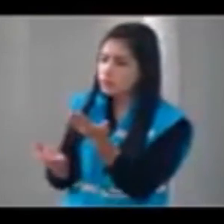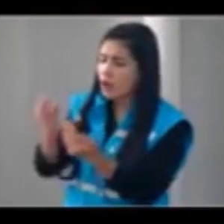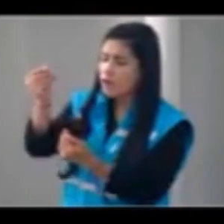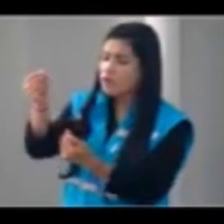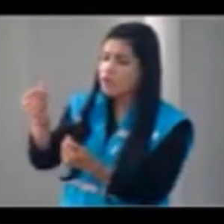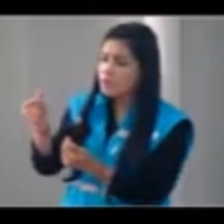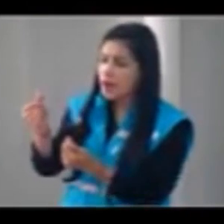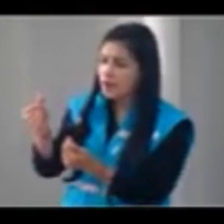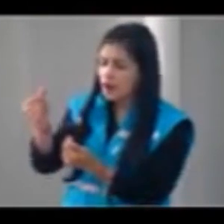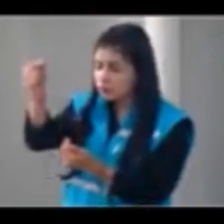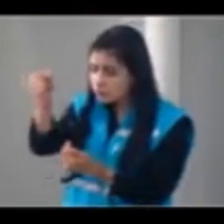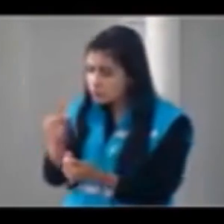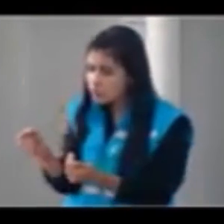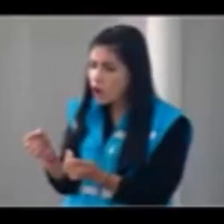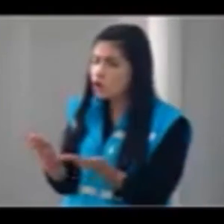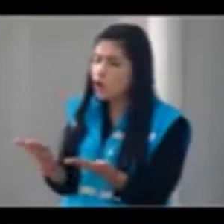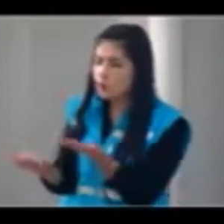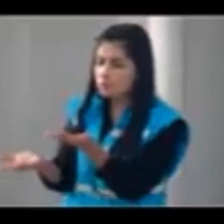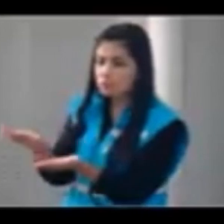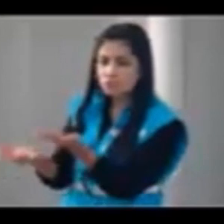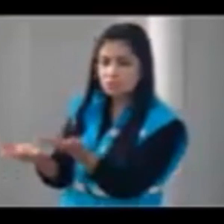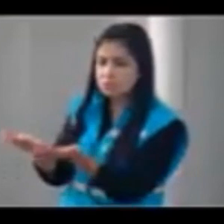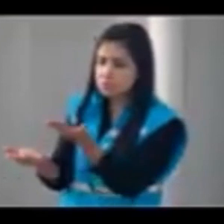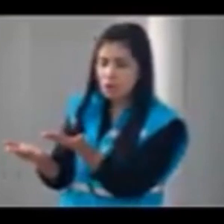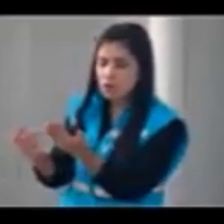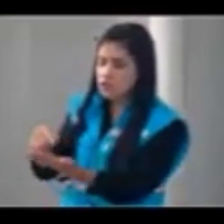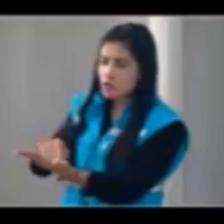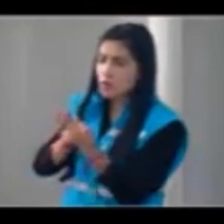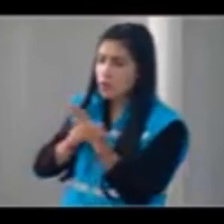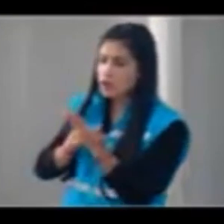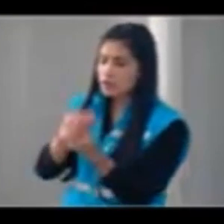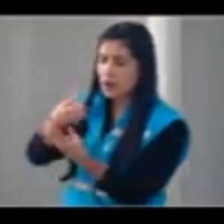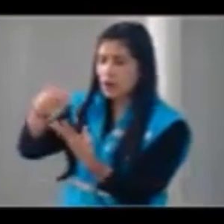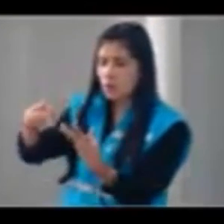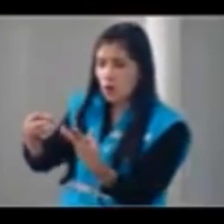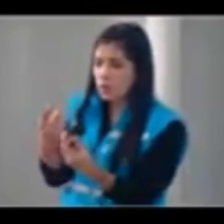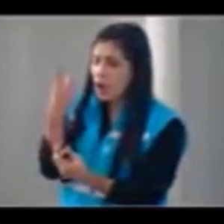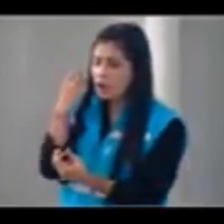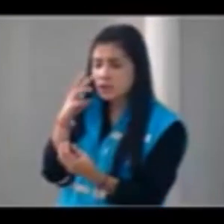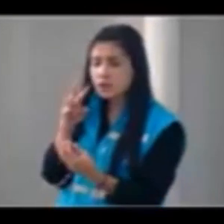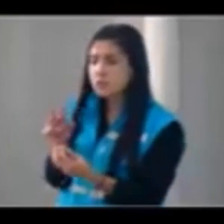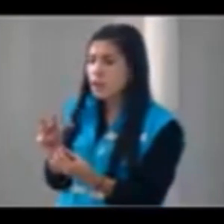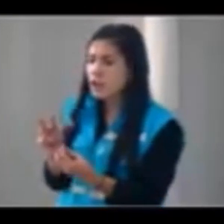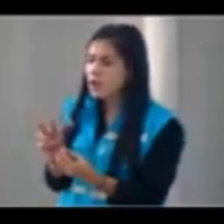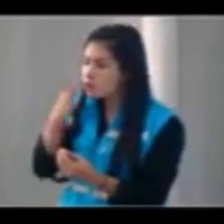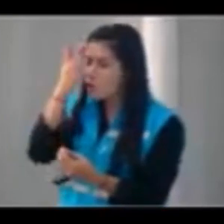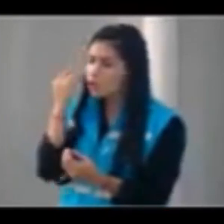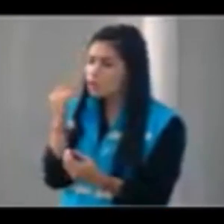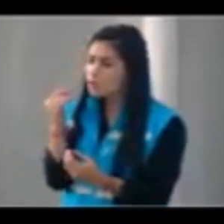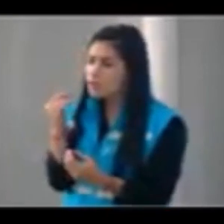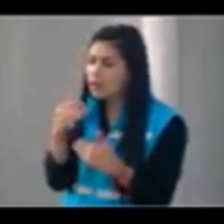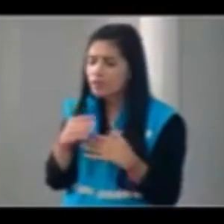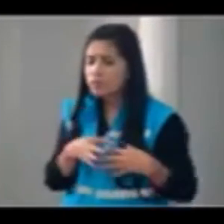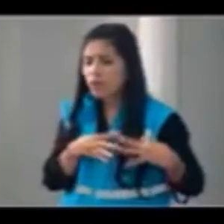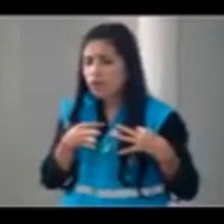en años anteriores ya eran de acceso público. Entonces, la pregunta es, gerente, ¿a qué se debe la demora de los estados financieros? ¿Cuándo nos